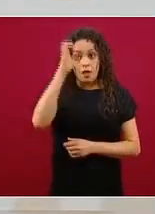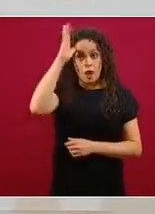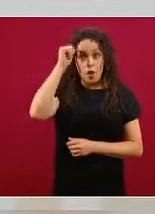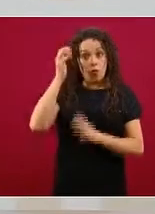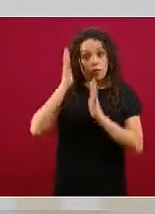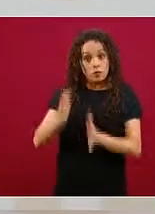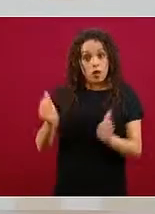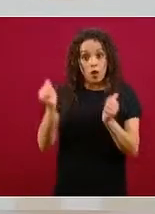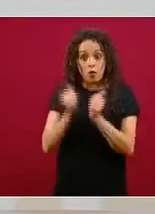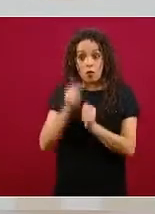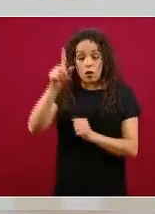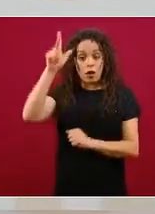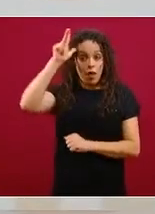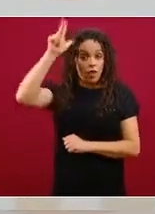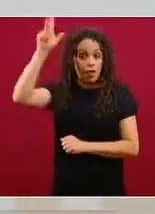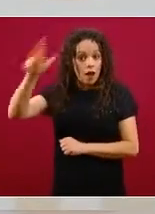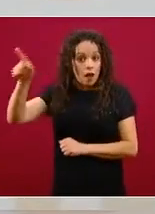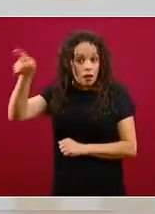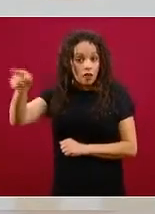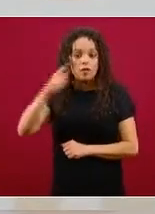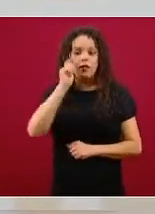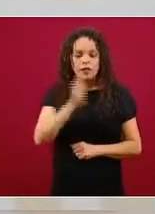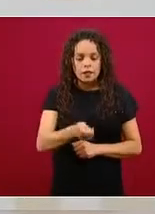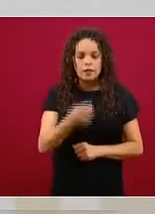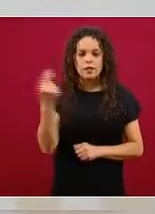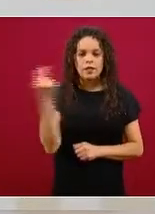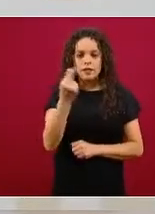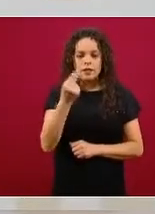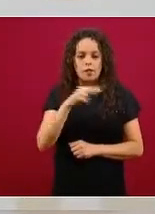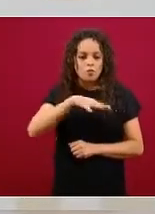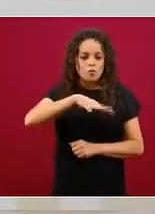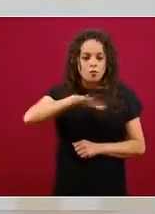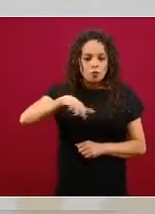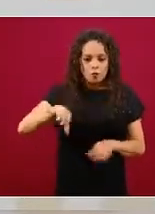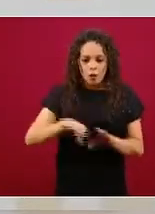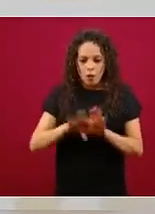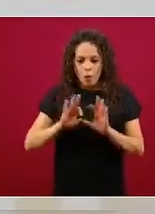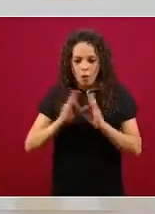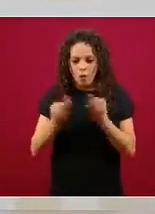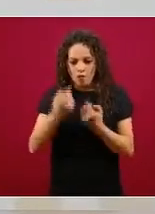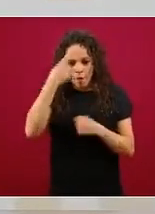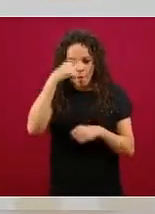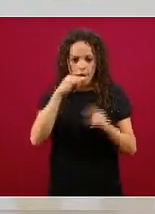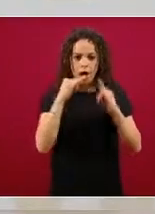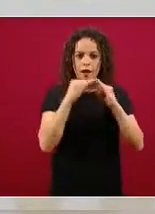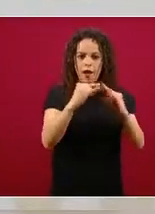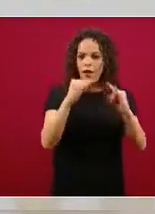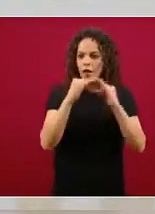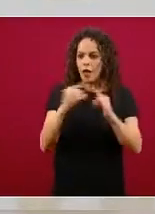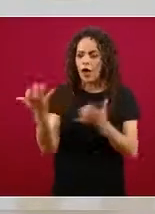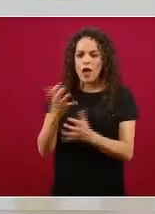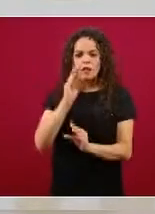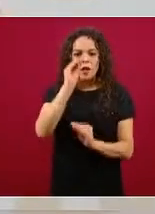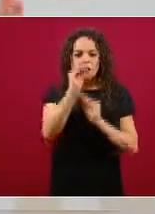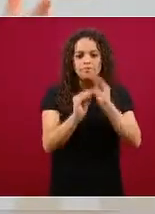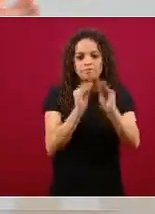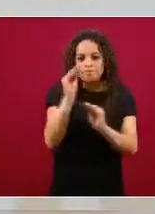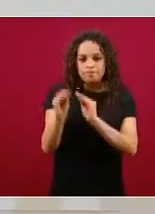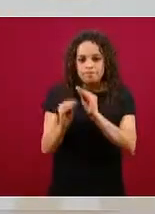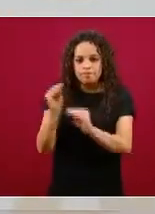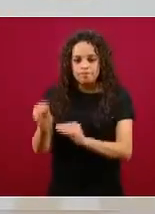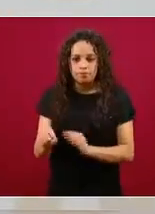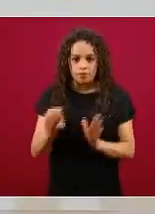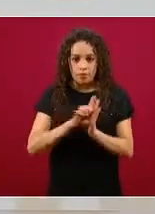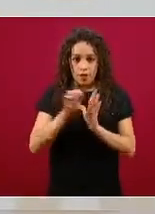es que buscáramos la manera de que los tianguis tuvieran adaptaciones si los tianguis están